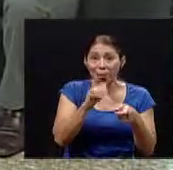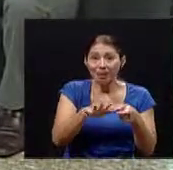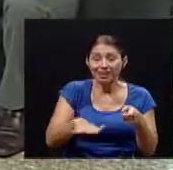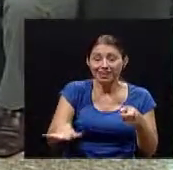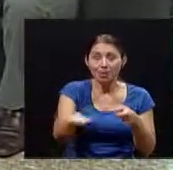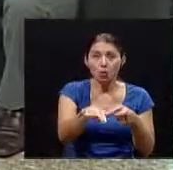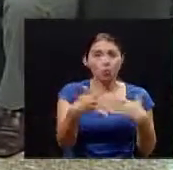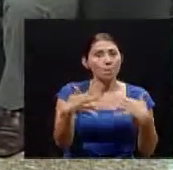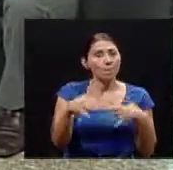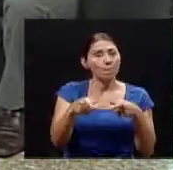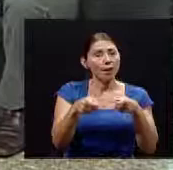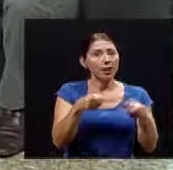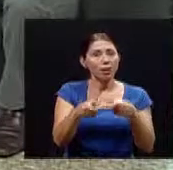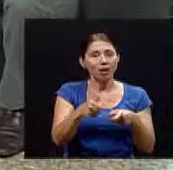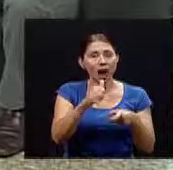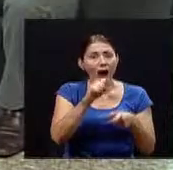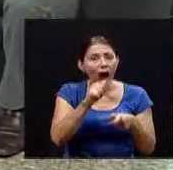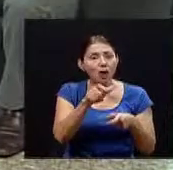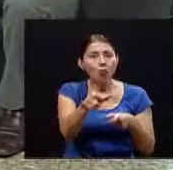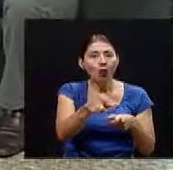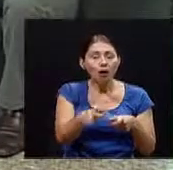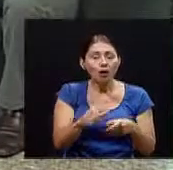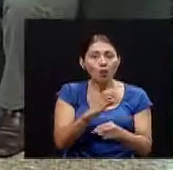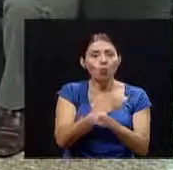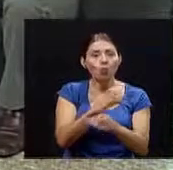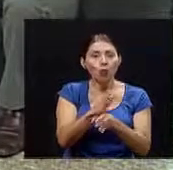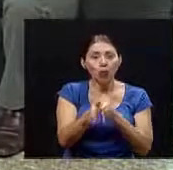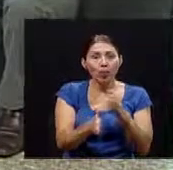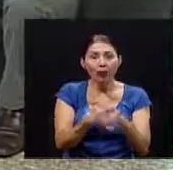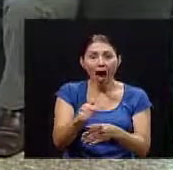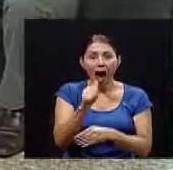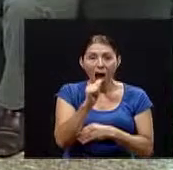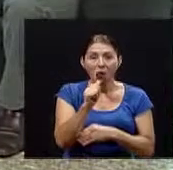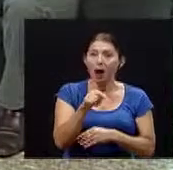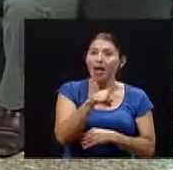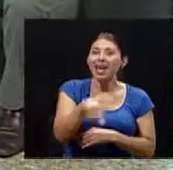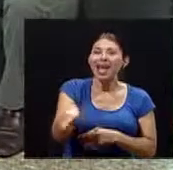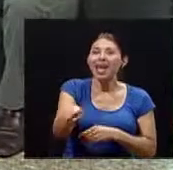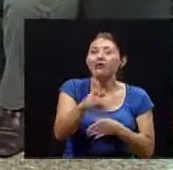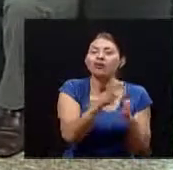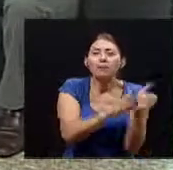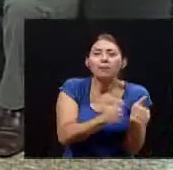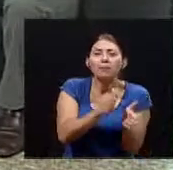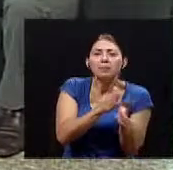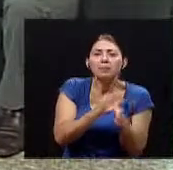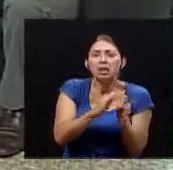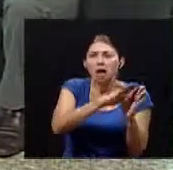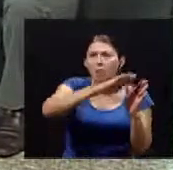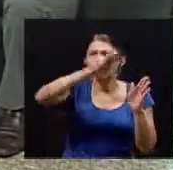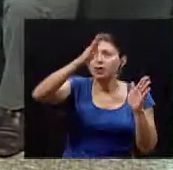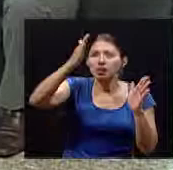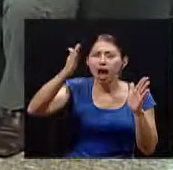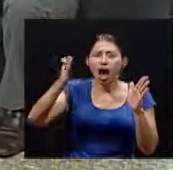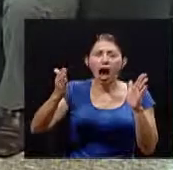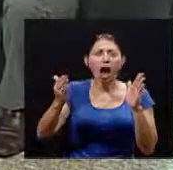años para acá con el manejo del agua el cuido del agua hacen caminatas por la montaña con niños